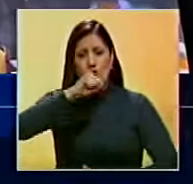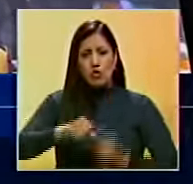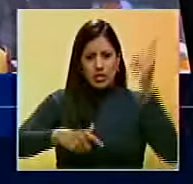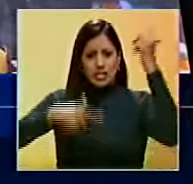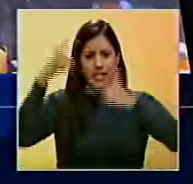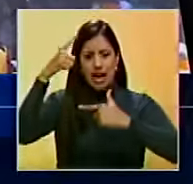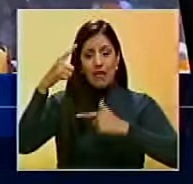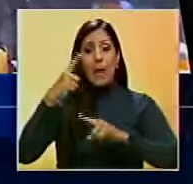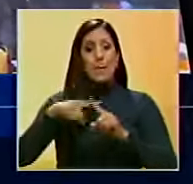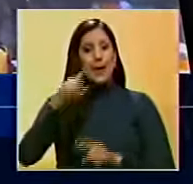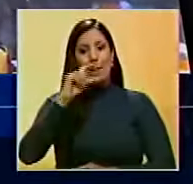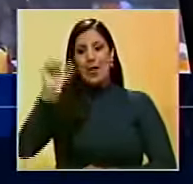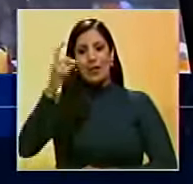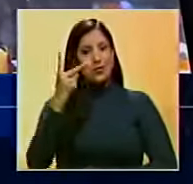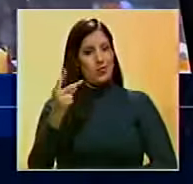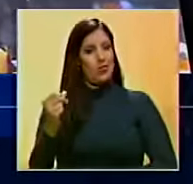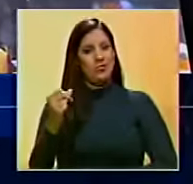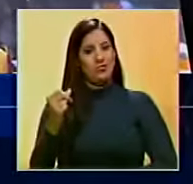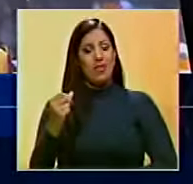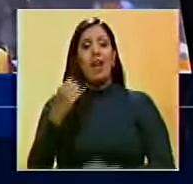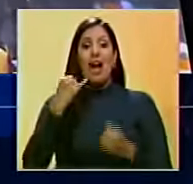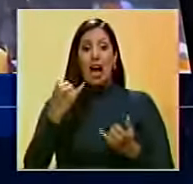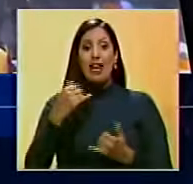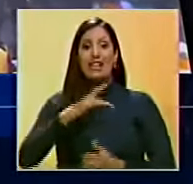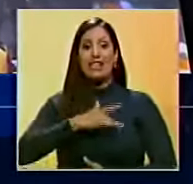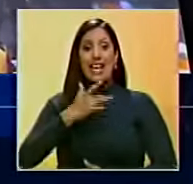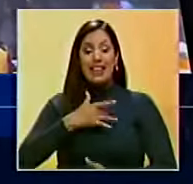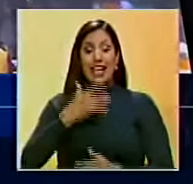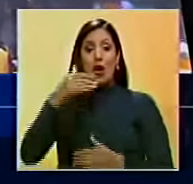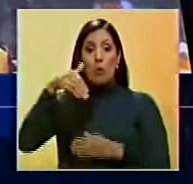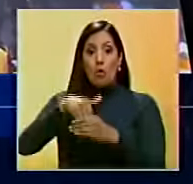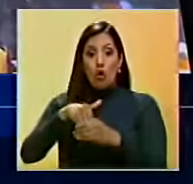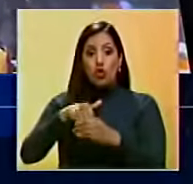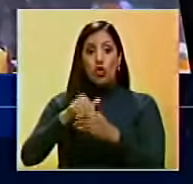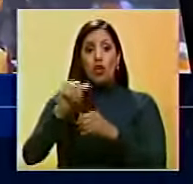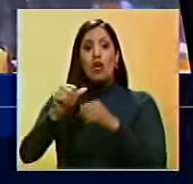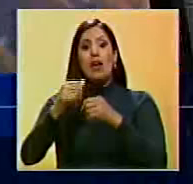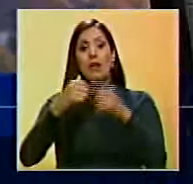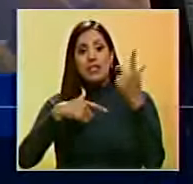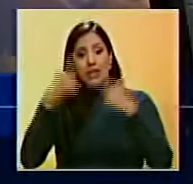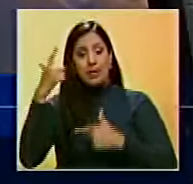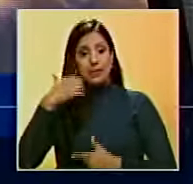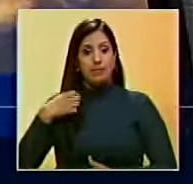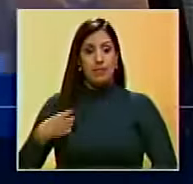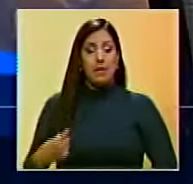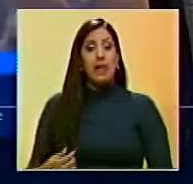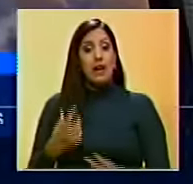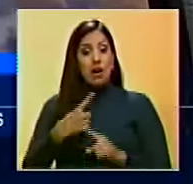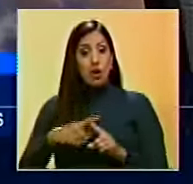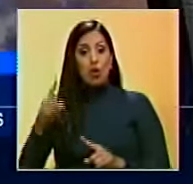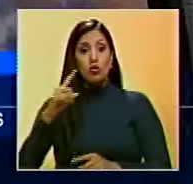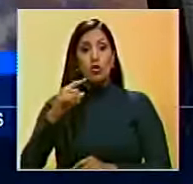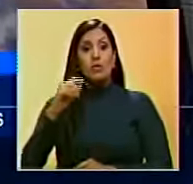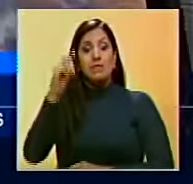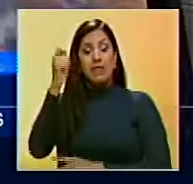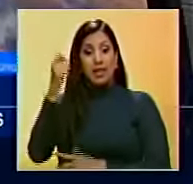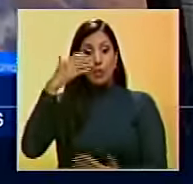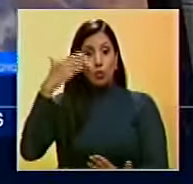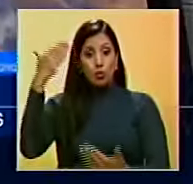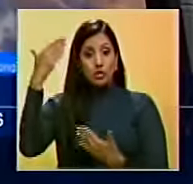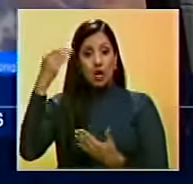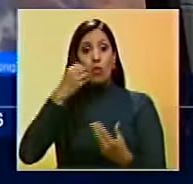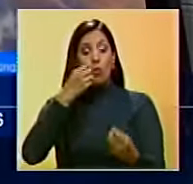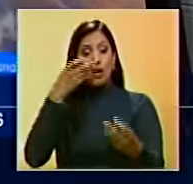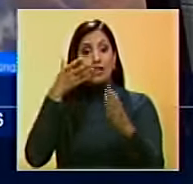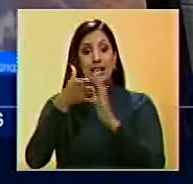y no maduristas, sientan que votaron el legado del comandante. Por su parte, el diputado Juan Pablo Guanipa